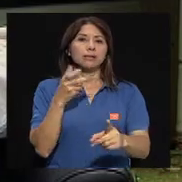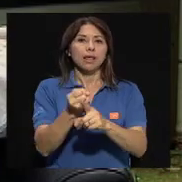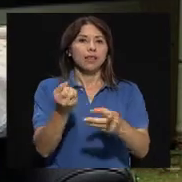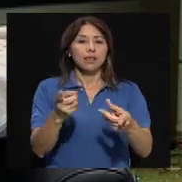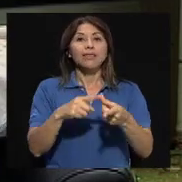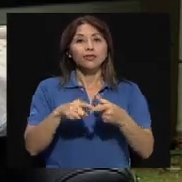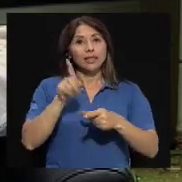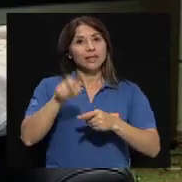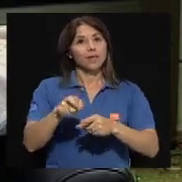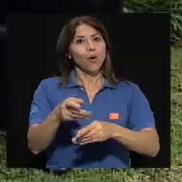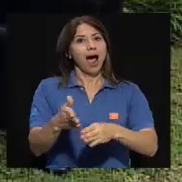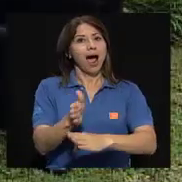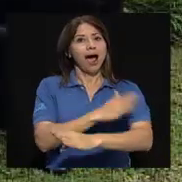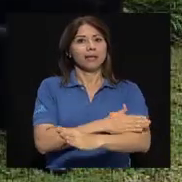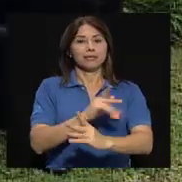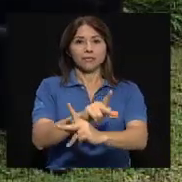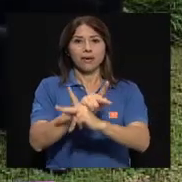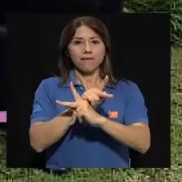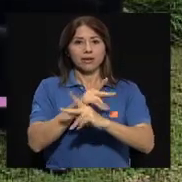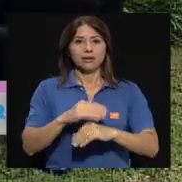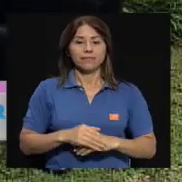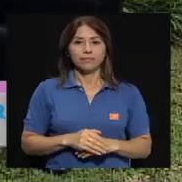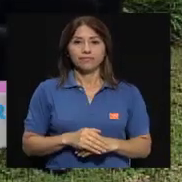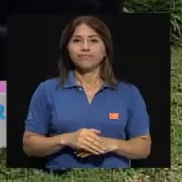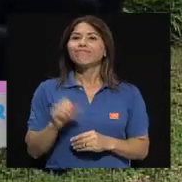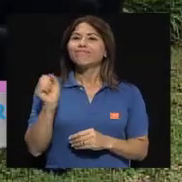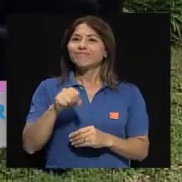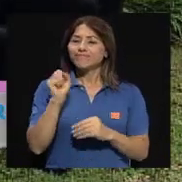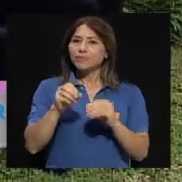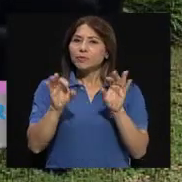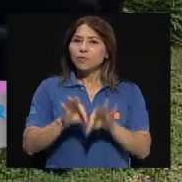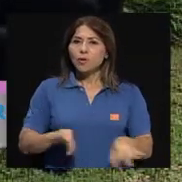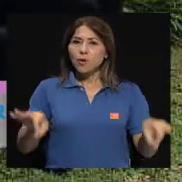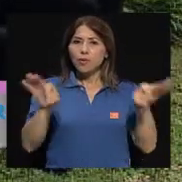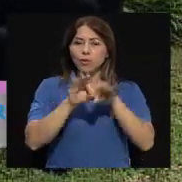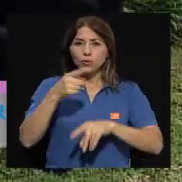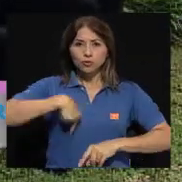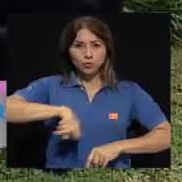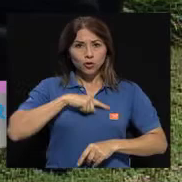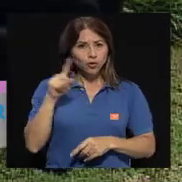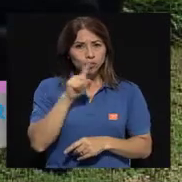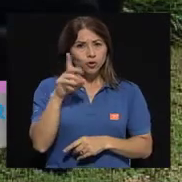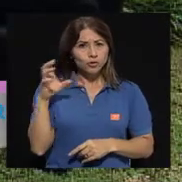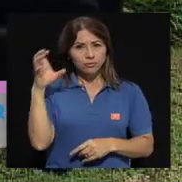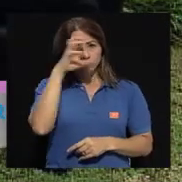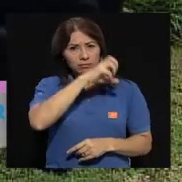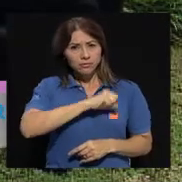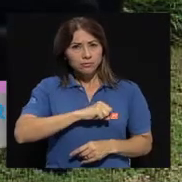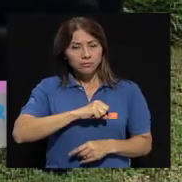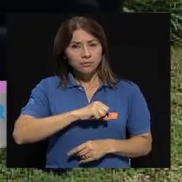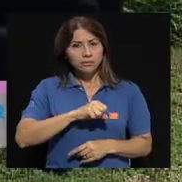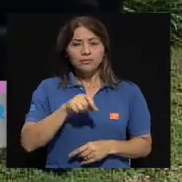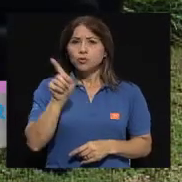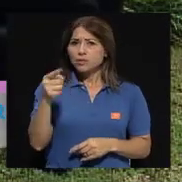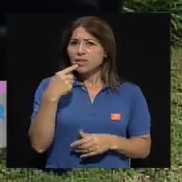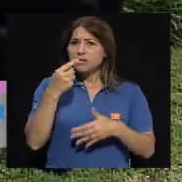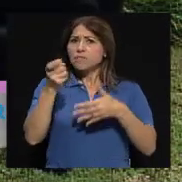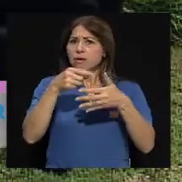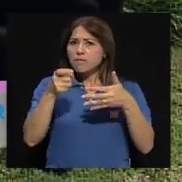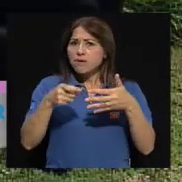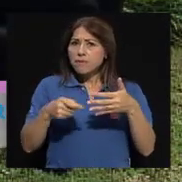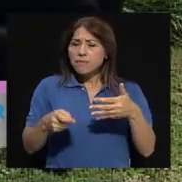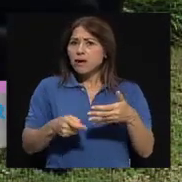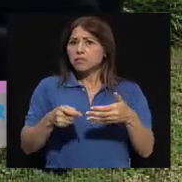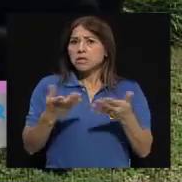Claro, y eso que usted dice es sumamente importante, porque normalmente no nos damos cuenta que efectivamente, todo eso que usted